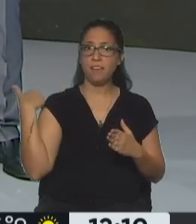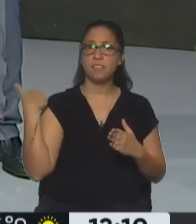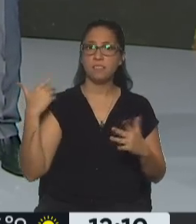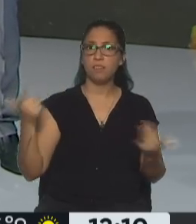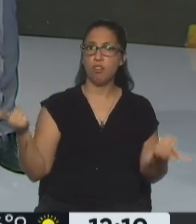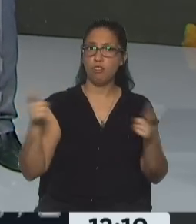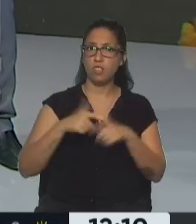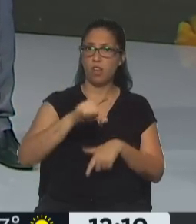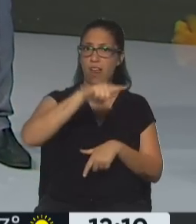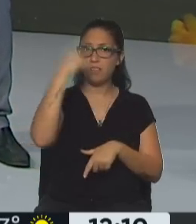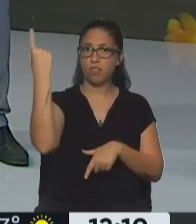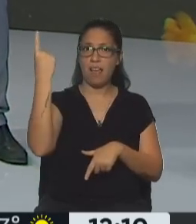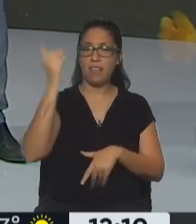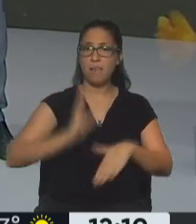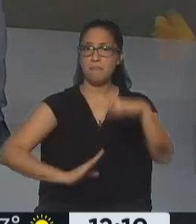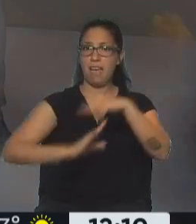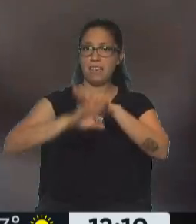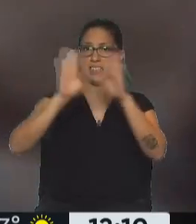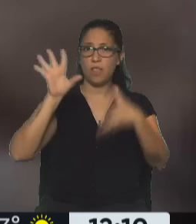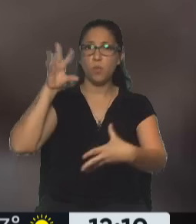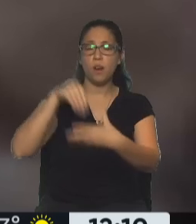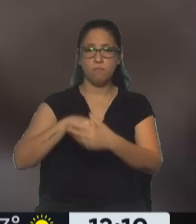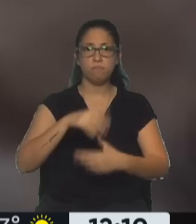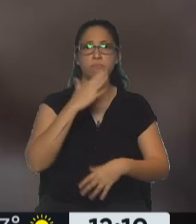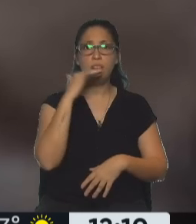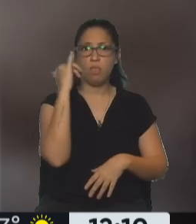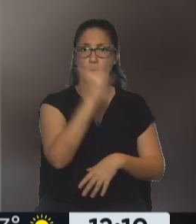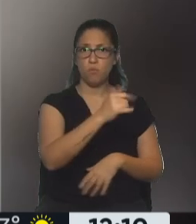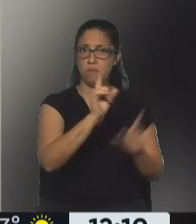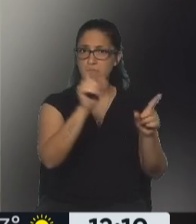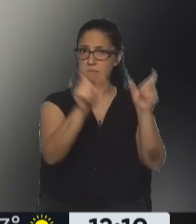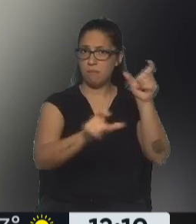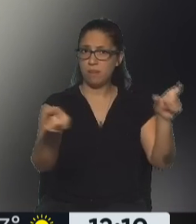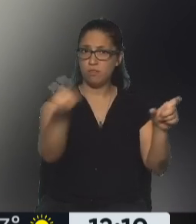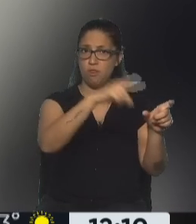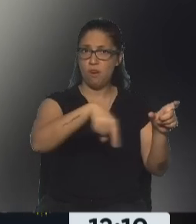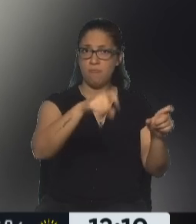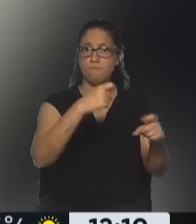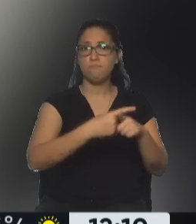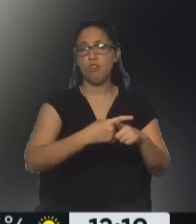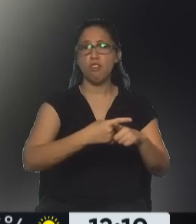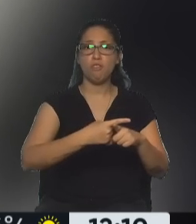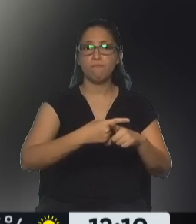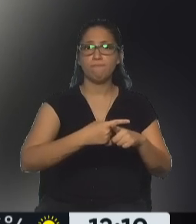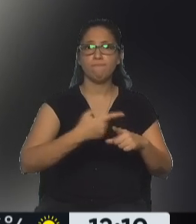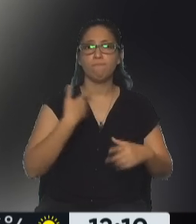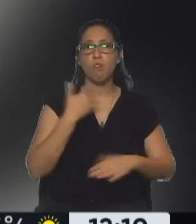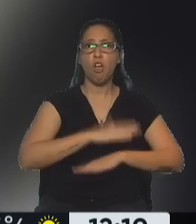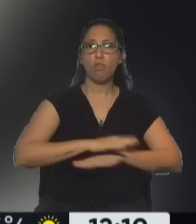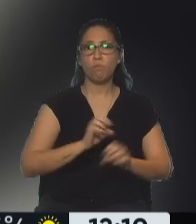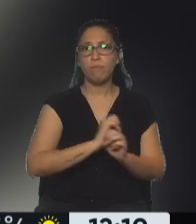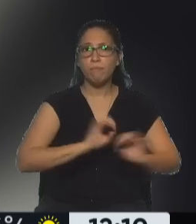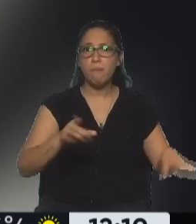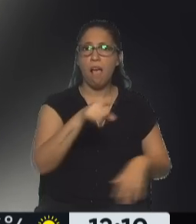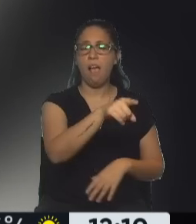Nacional de la Magistratura una denuncia contra estos magistrados por inhabilidad moral y cuatro días después,